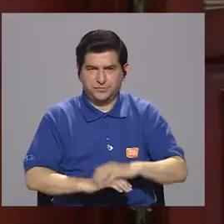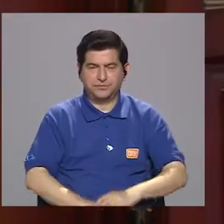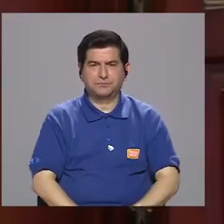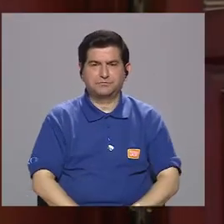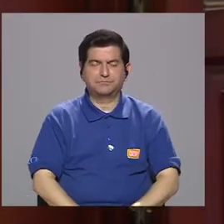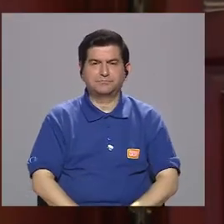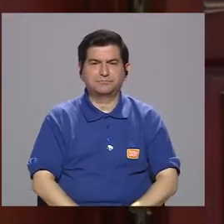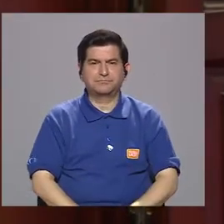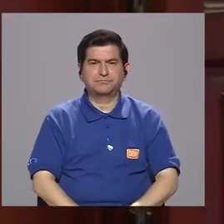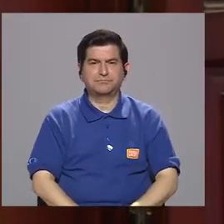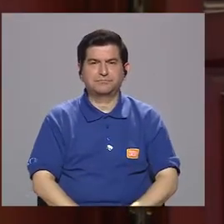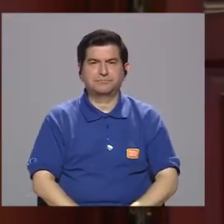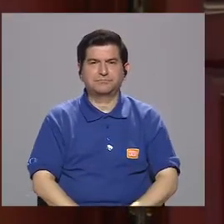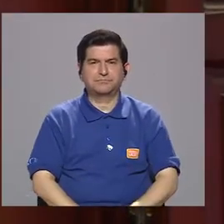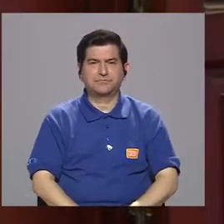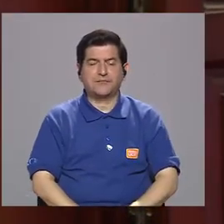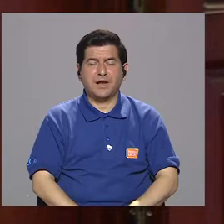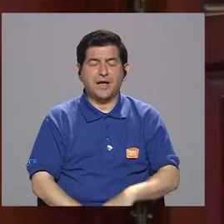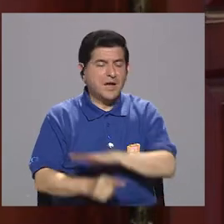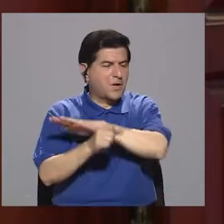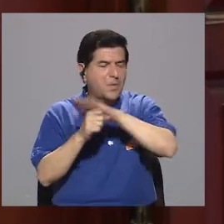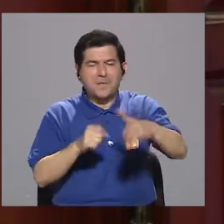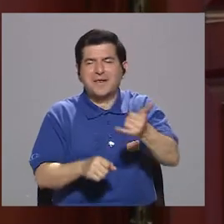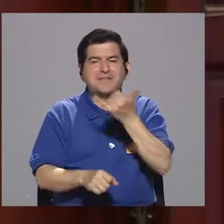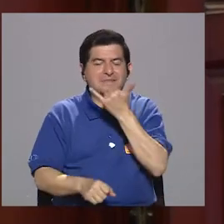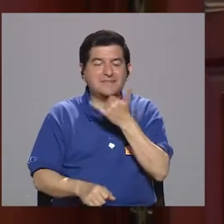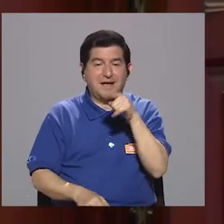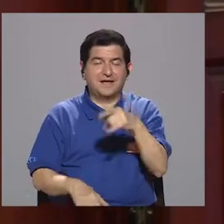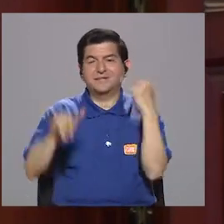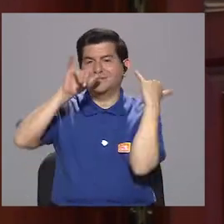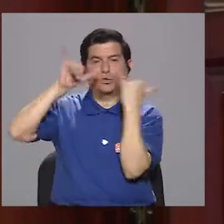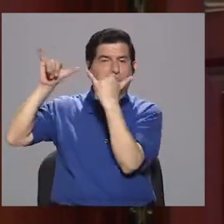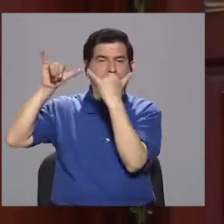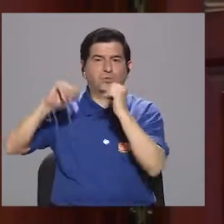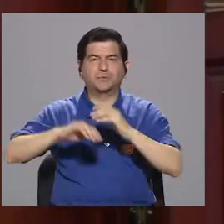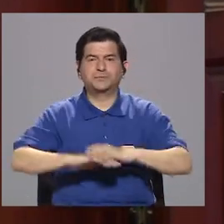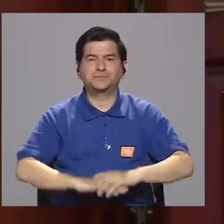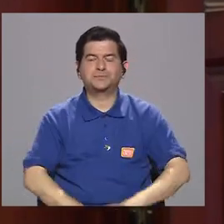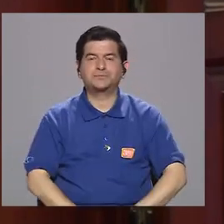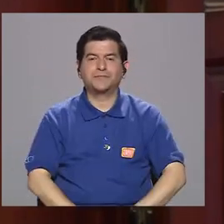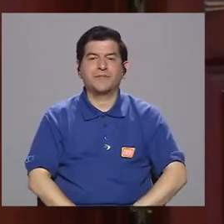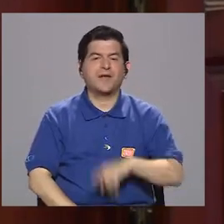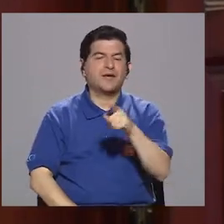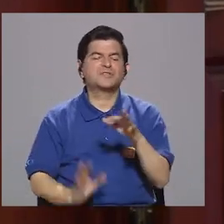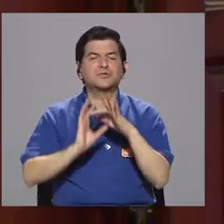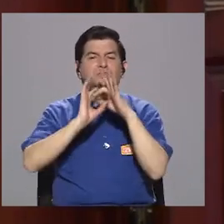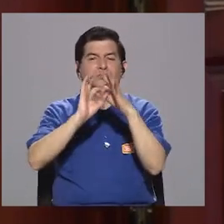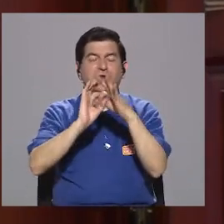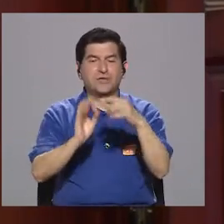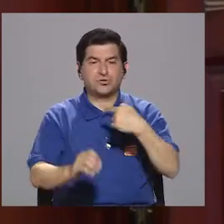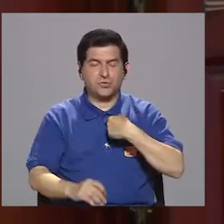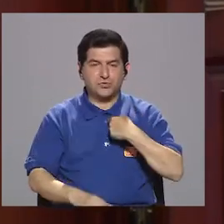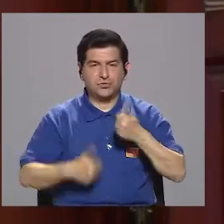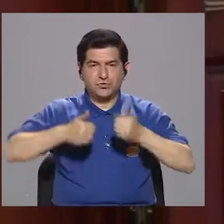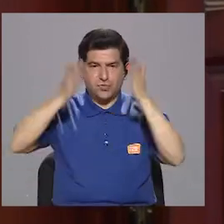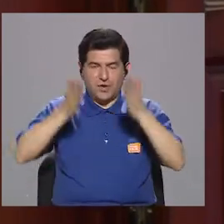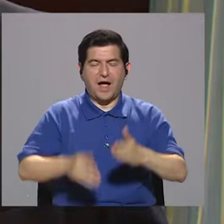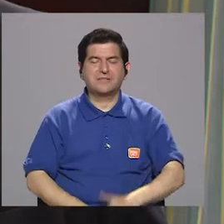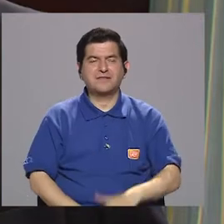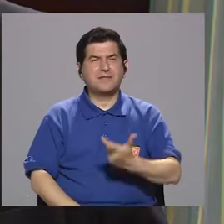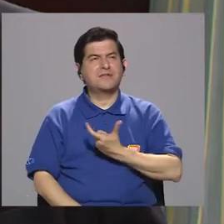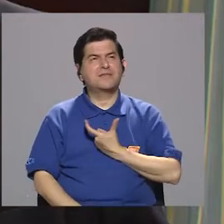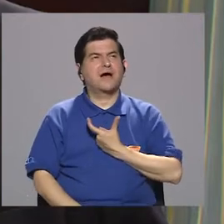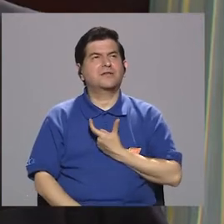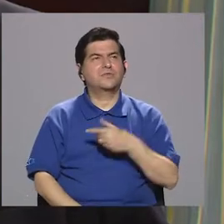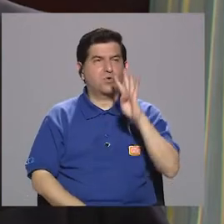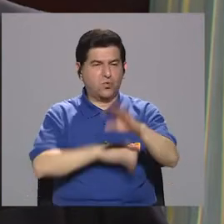sentido, don Johnny? Absolutamente equivocada esa acusación. Eso tiene que ver cuando yo fui candidato alcalde